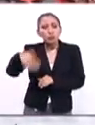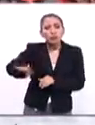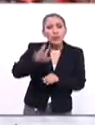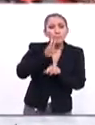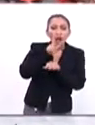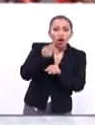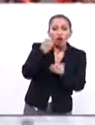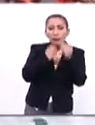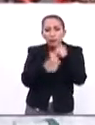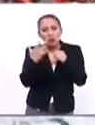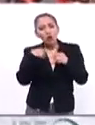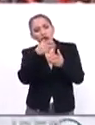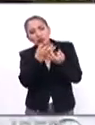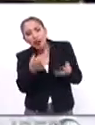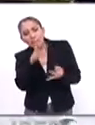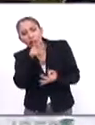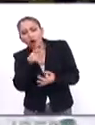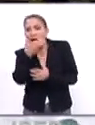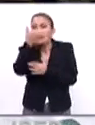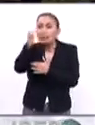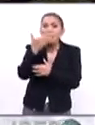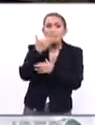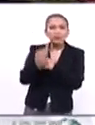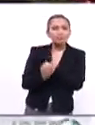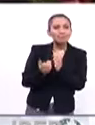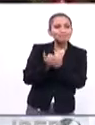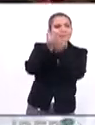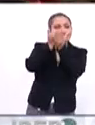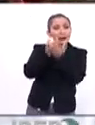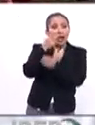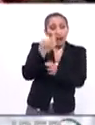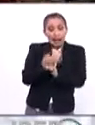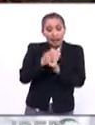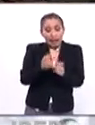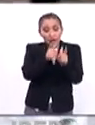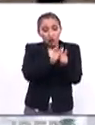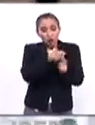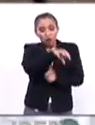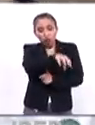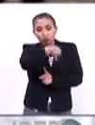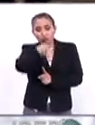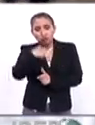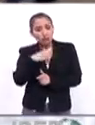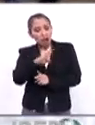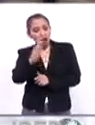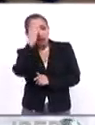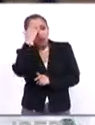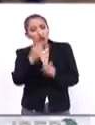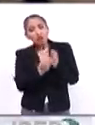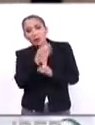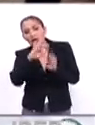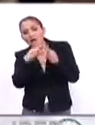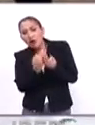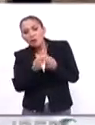la entrega del los